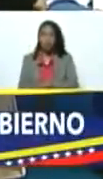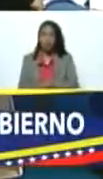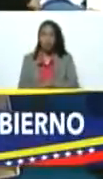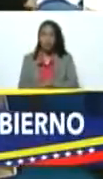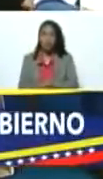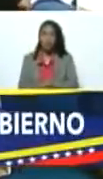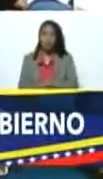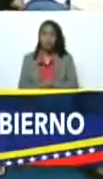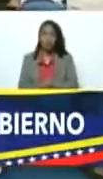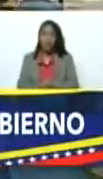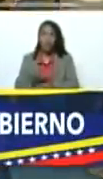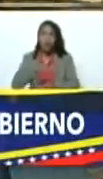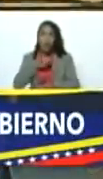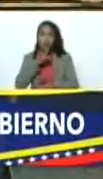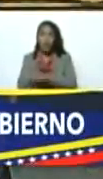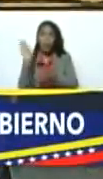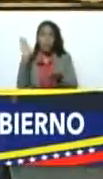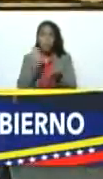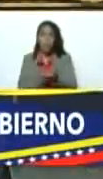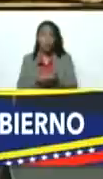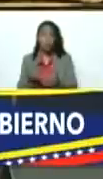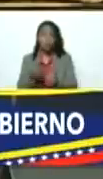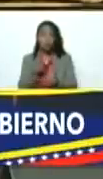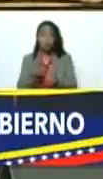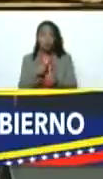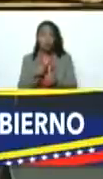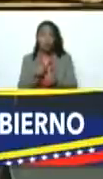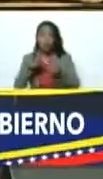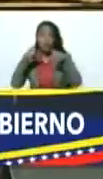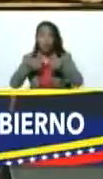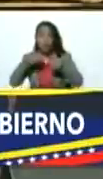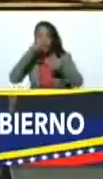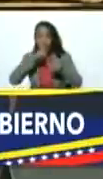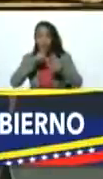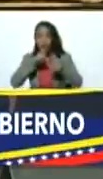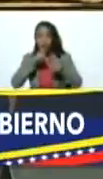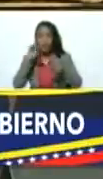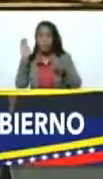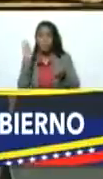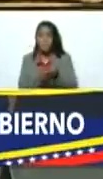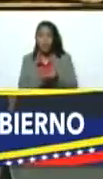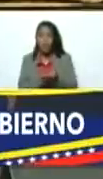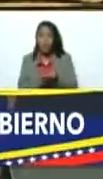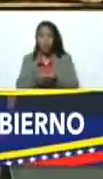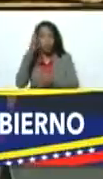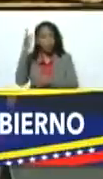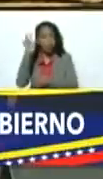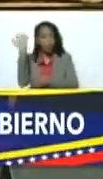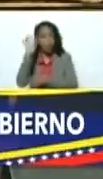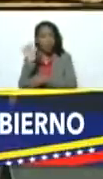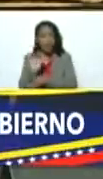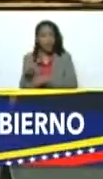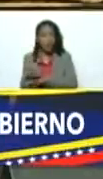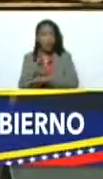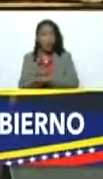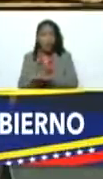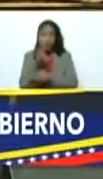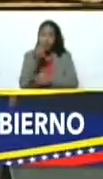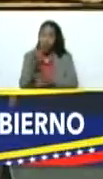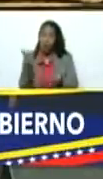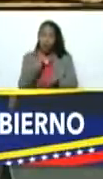y cuando fuimos a establecer las prioridades de este año y las prioridades del consejo federal de gobierno bueno